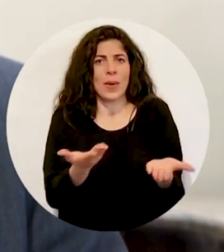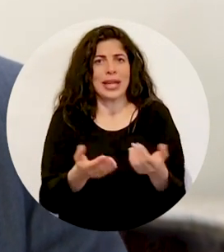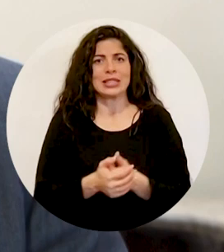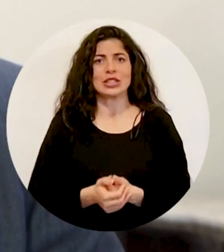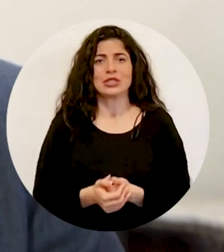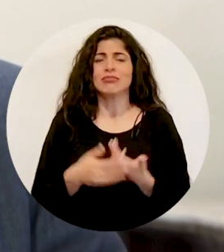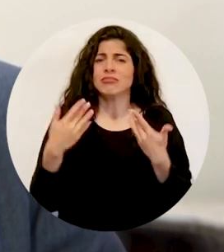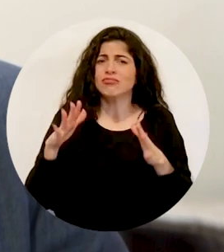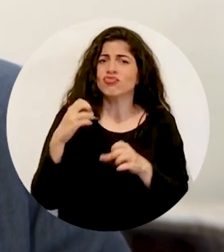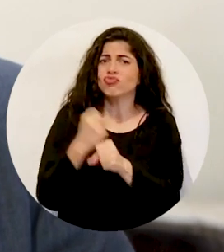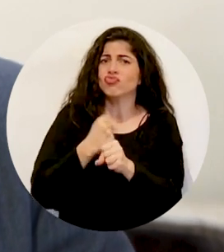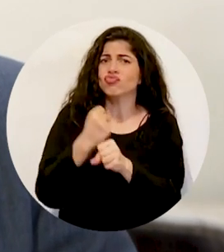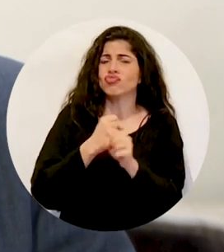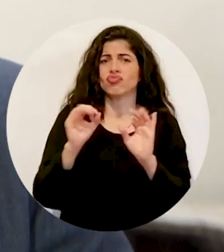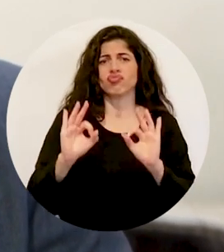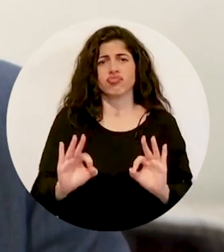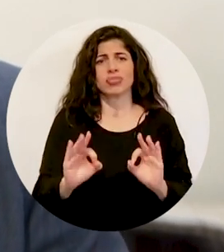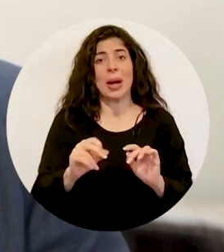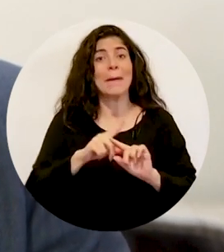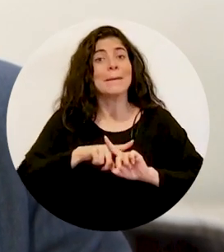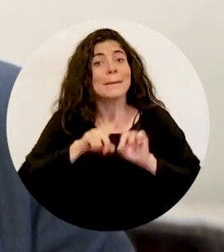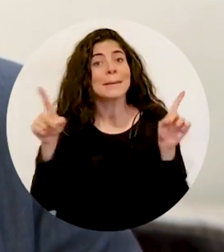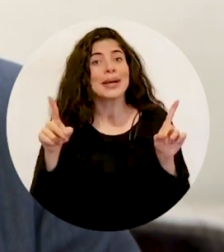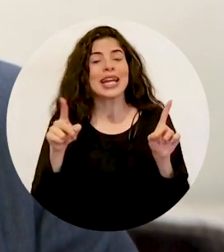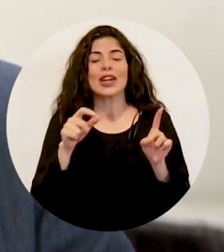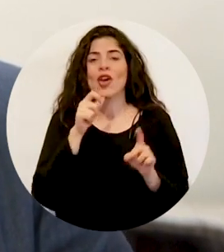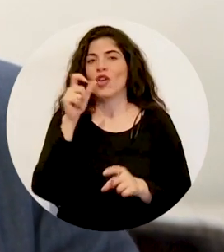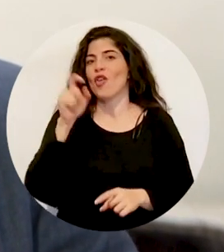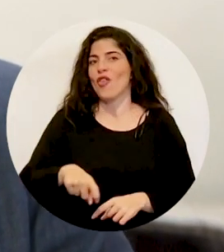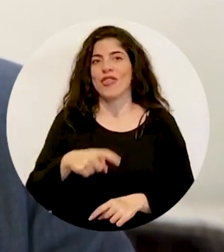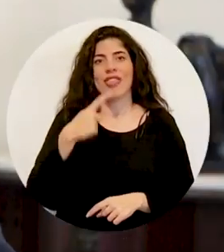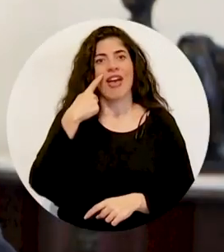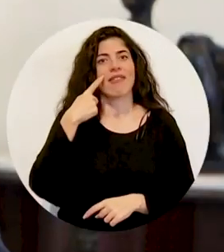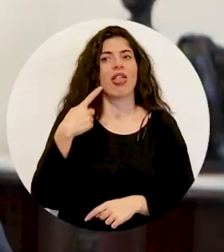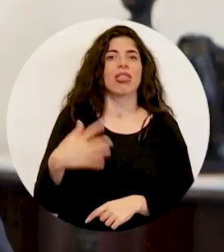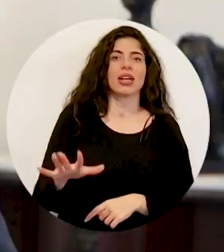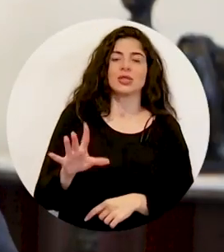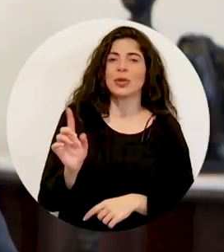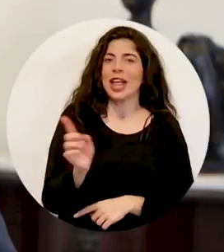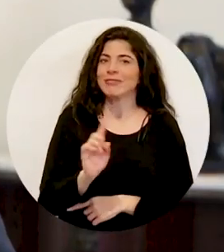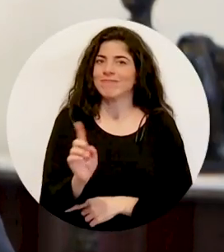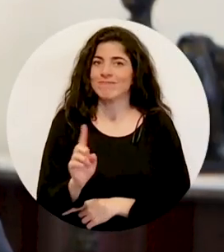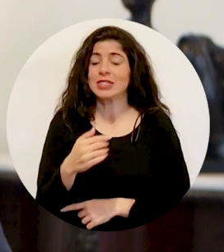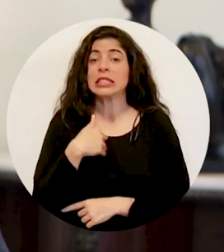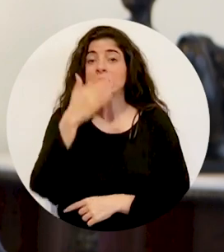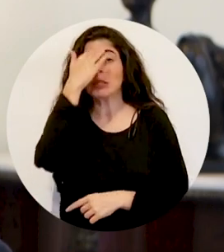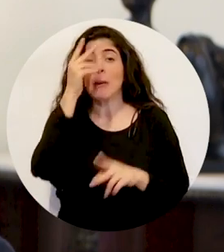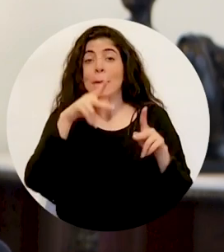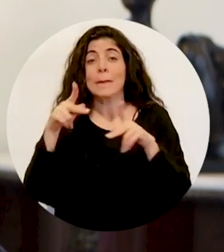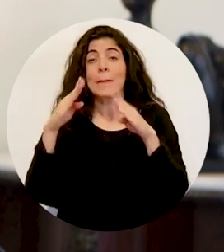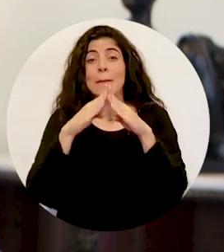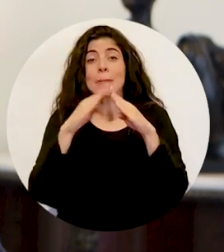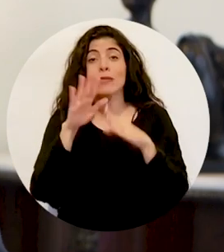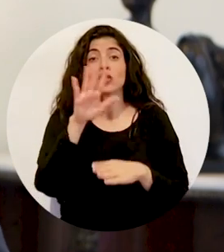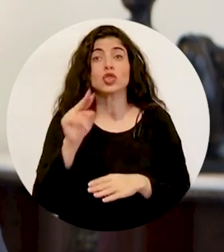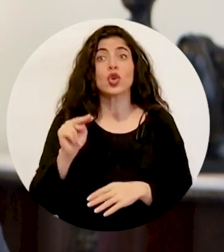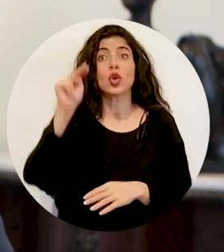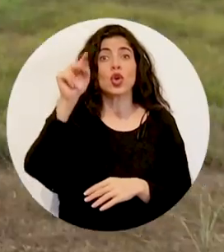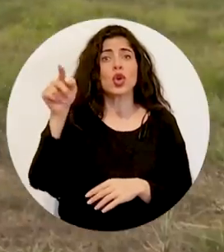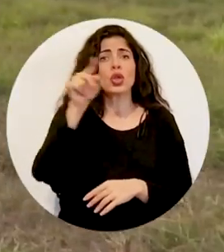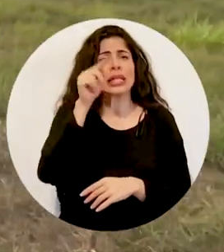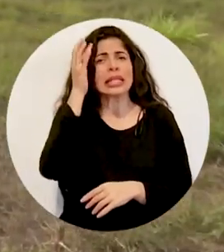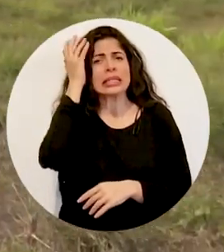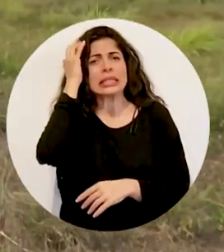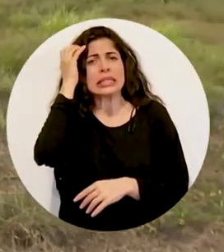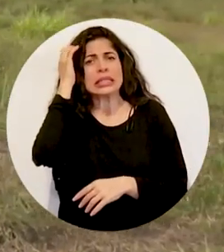Hemos hecho un buen trabajo, pero no debemos descuidarnos. Sé que la población de la zona norte del país está preocupada,